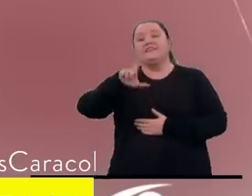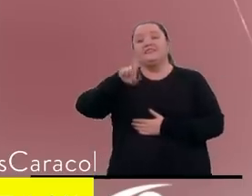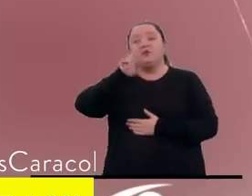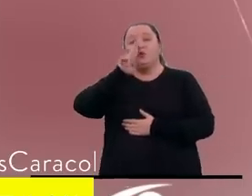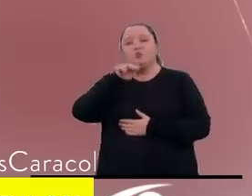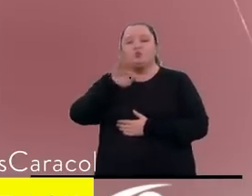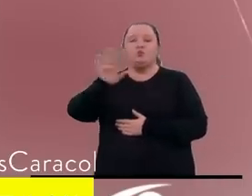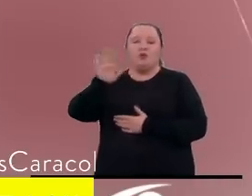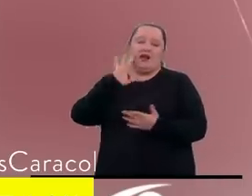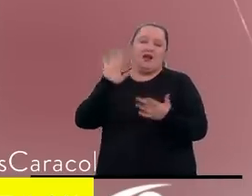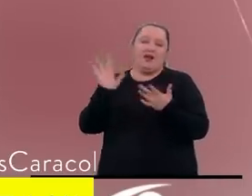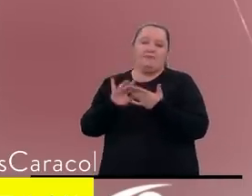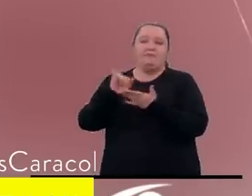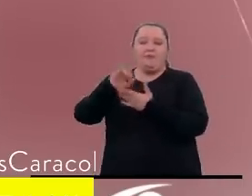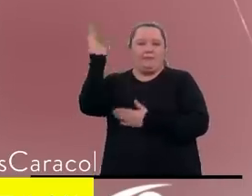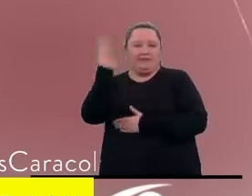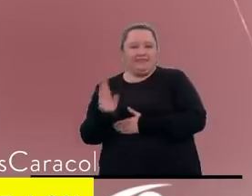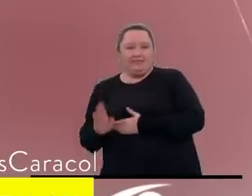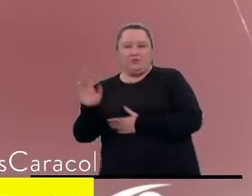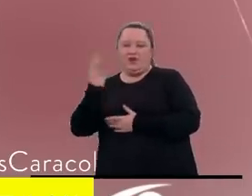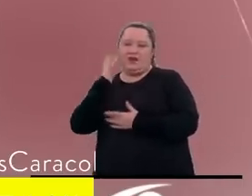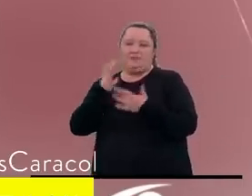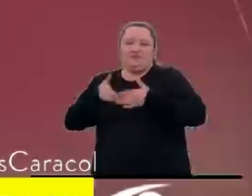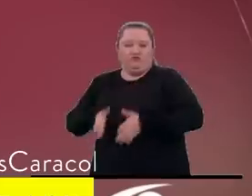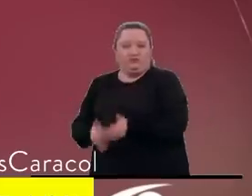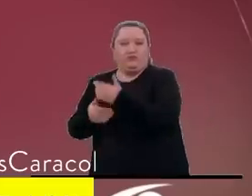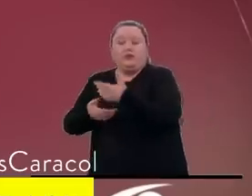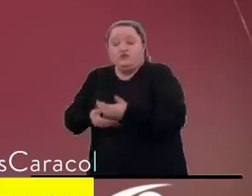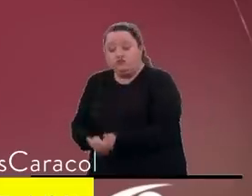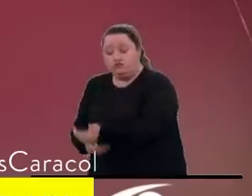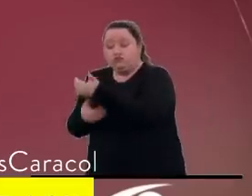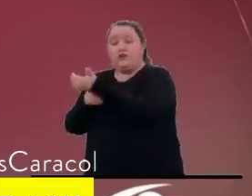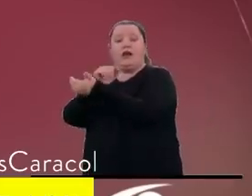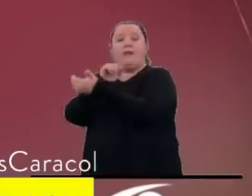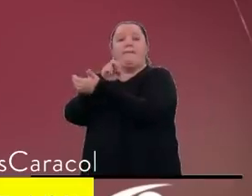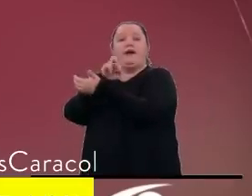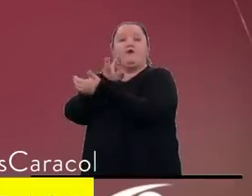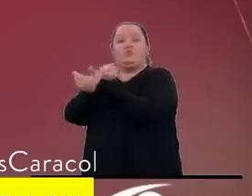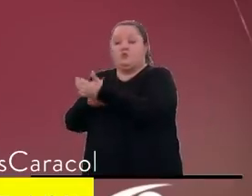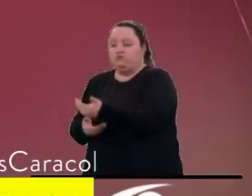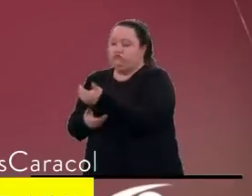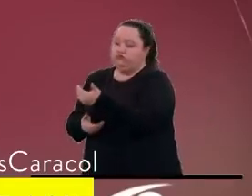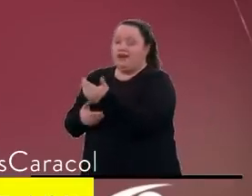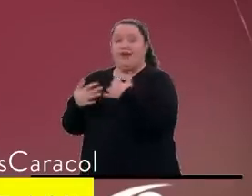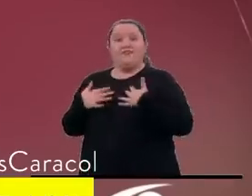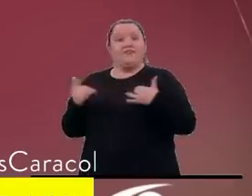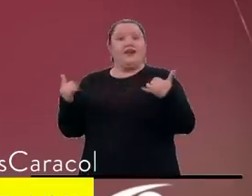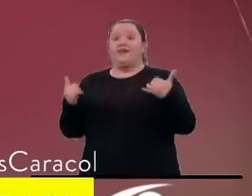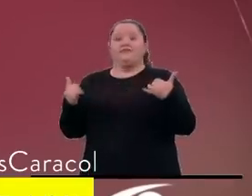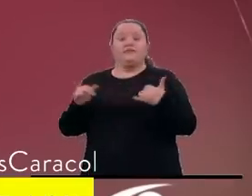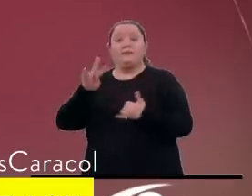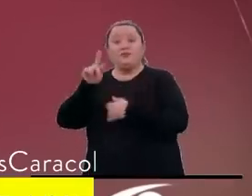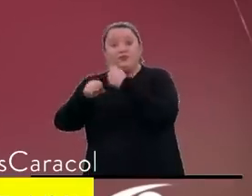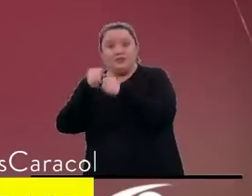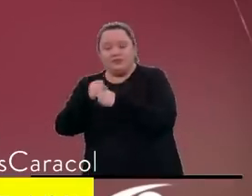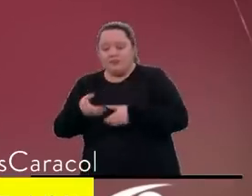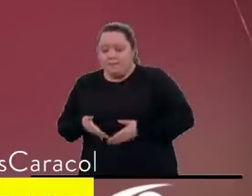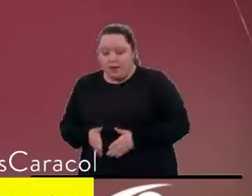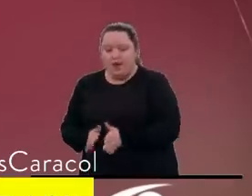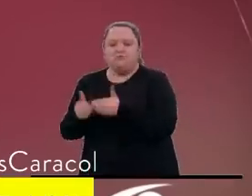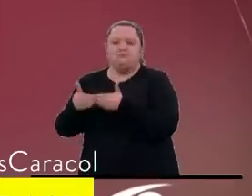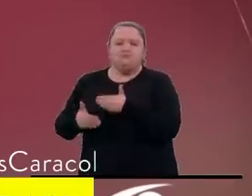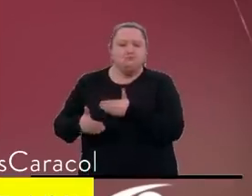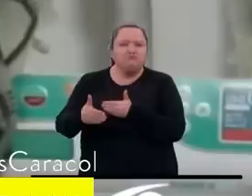Maternidad, en Río Branco, en Brasil, nació Amaru. Sin embargo, no todo fue felicidad. A Dayana, de 21 años, el posparto se le